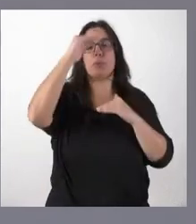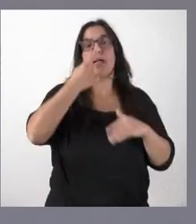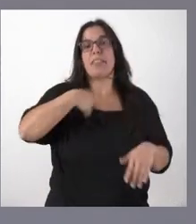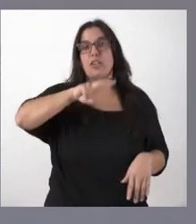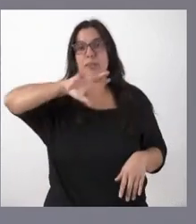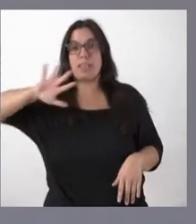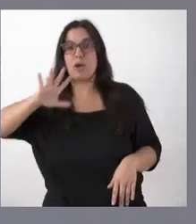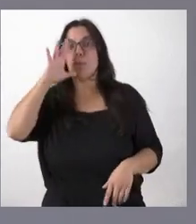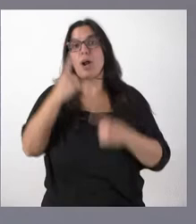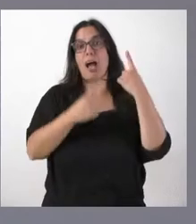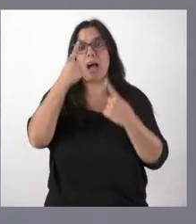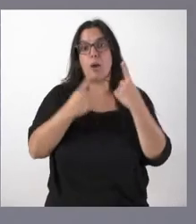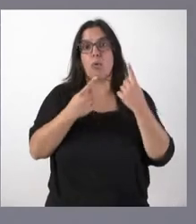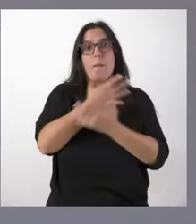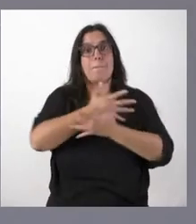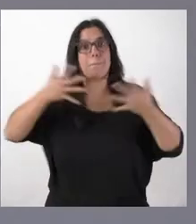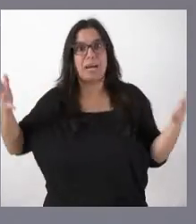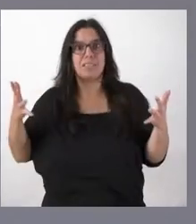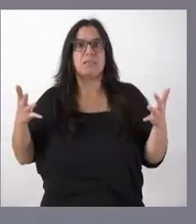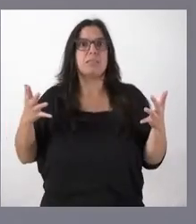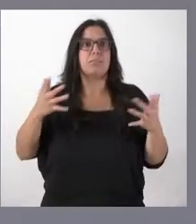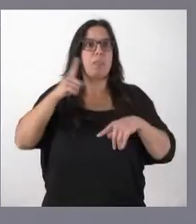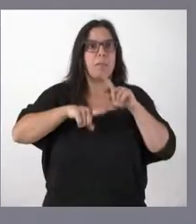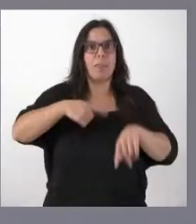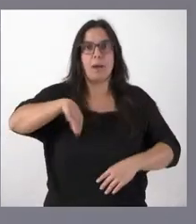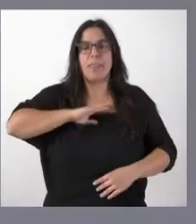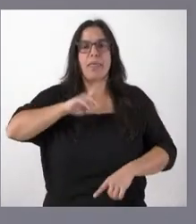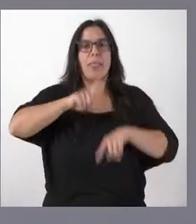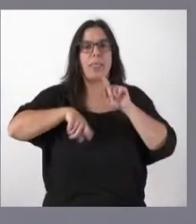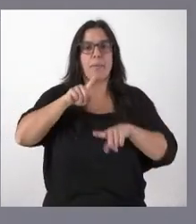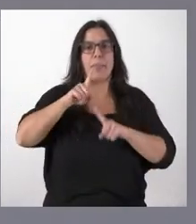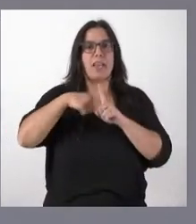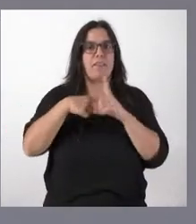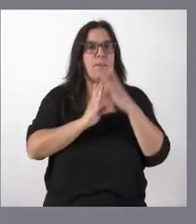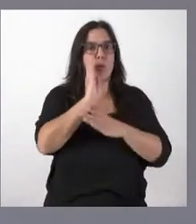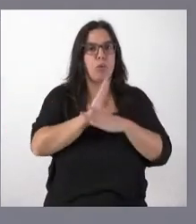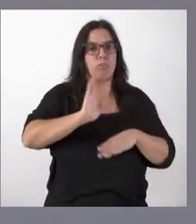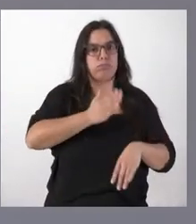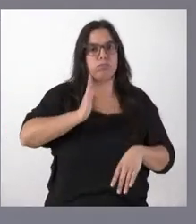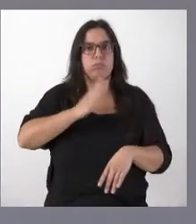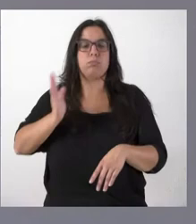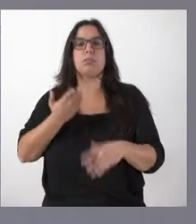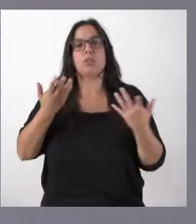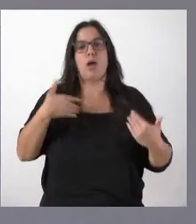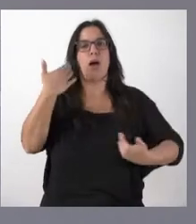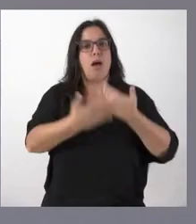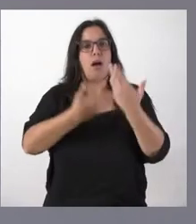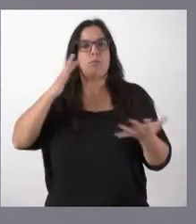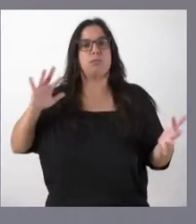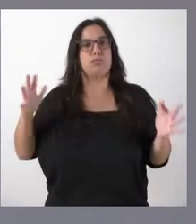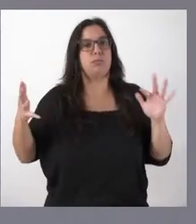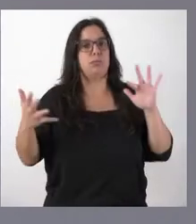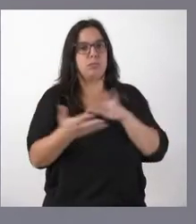muchas de estas explotaciones agrarias son de mayor dimensión, de mayor capacidad y de mayor nivel de producción. Y, por tanto, avanzamos hacia instalaciones